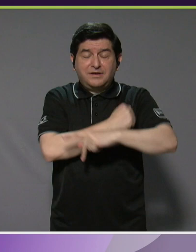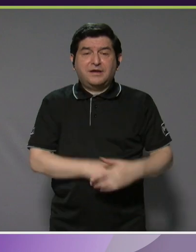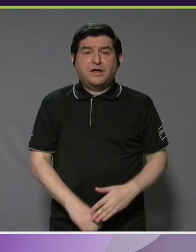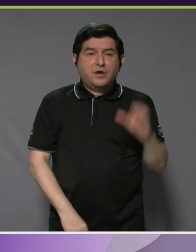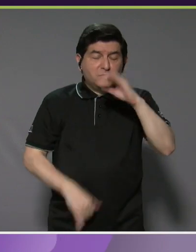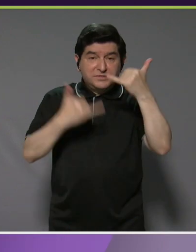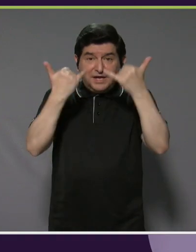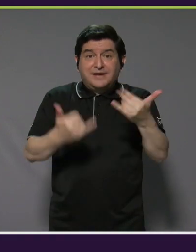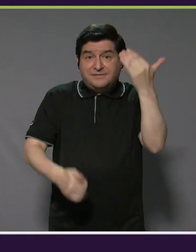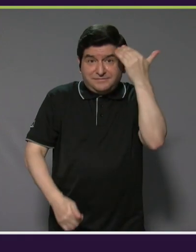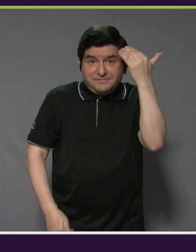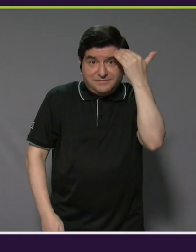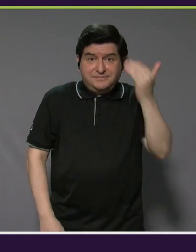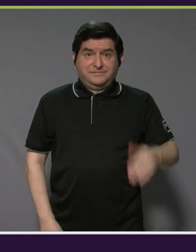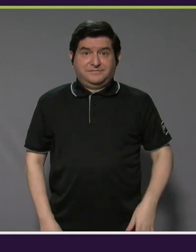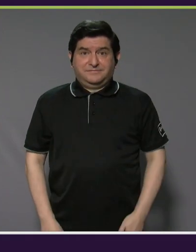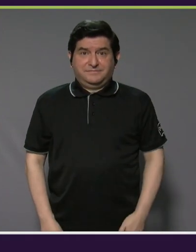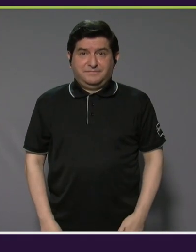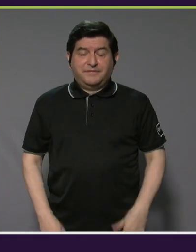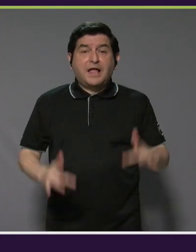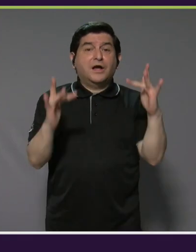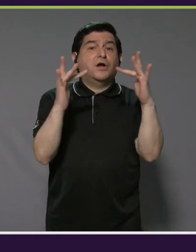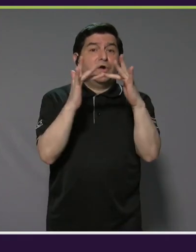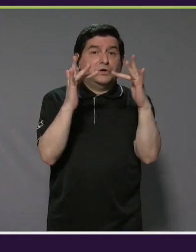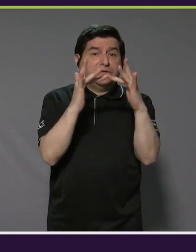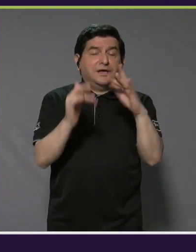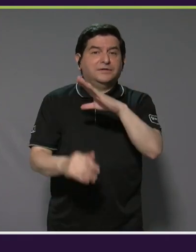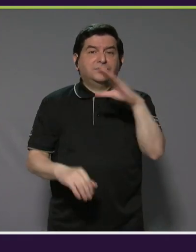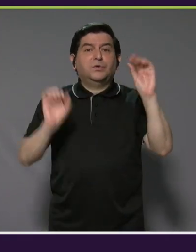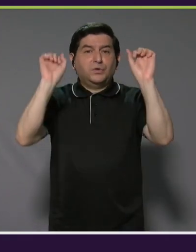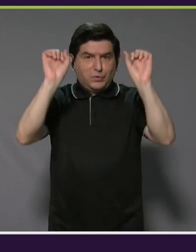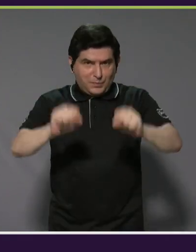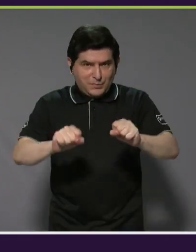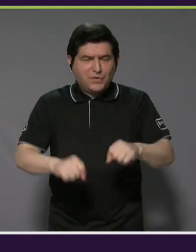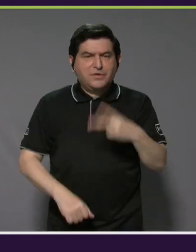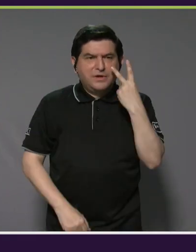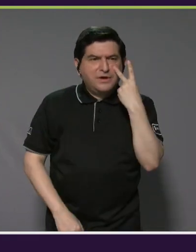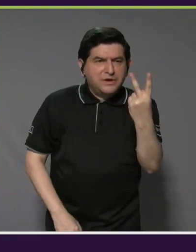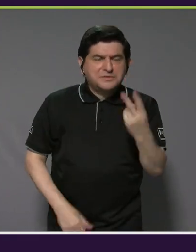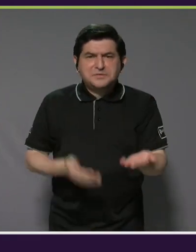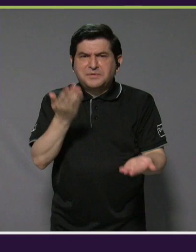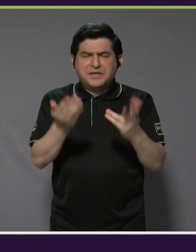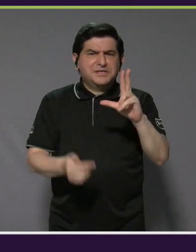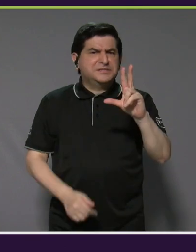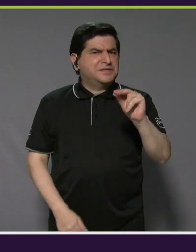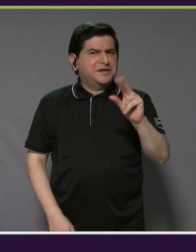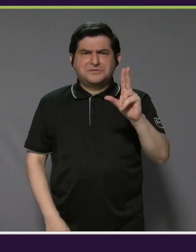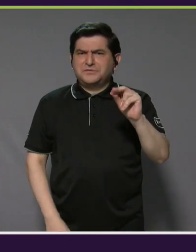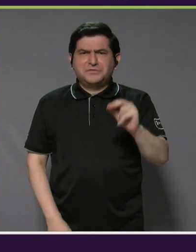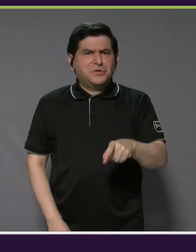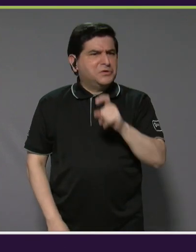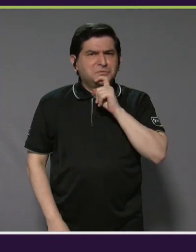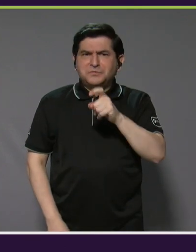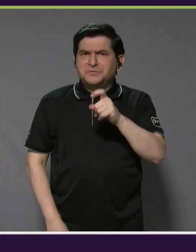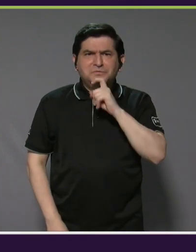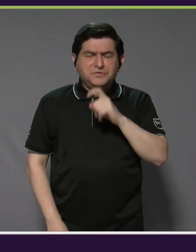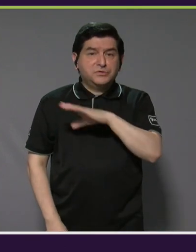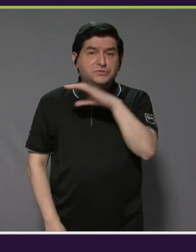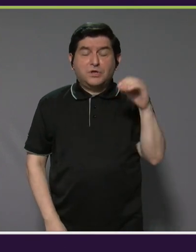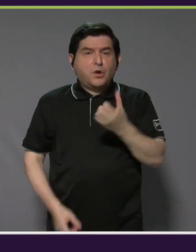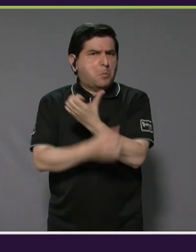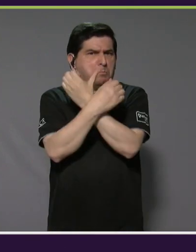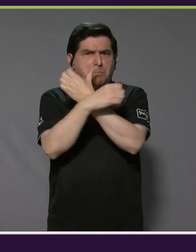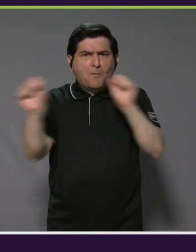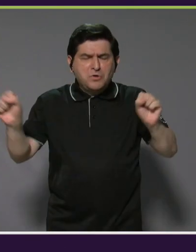aquellas que ya saben para que conecten y obviamente vean que quizás no es tan difícil o